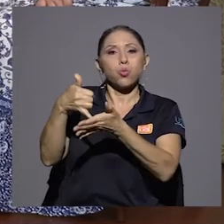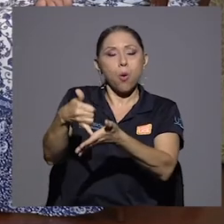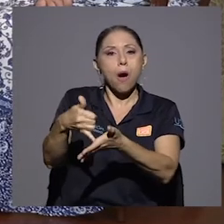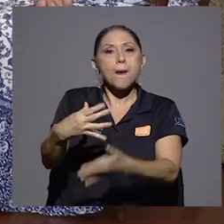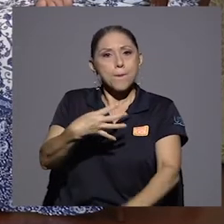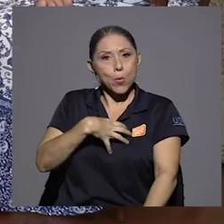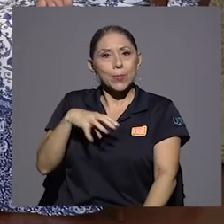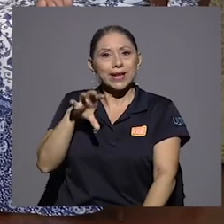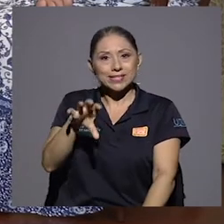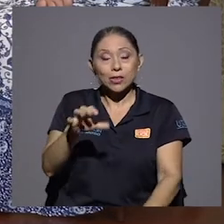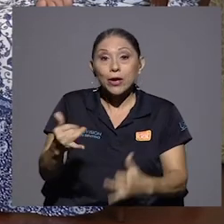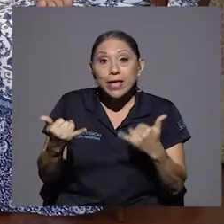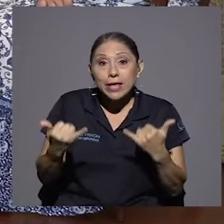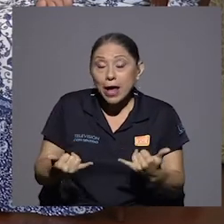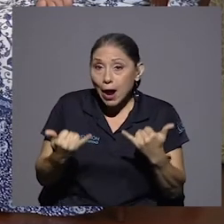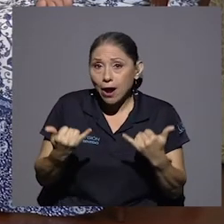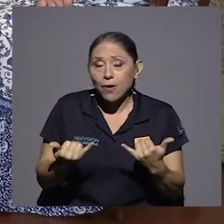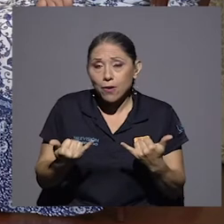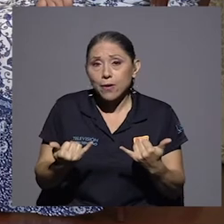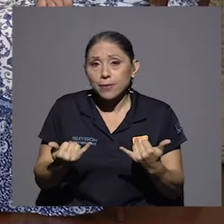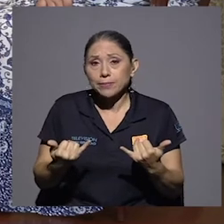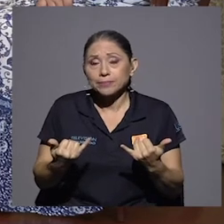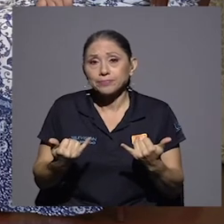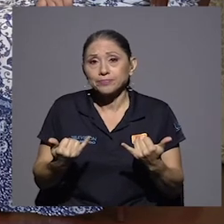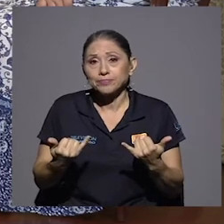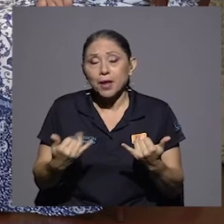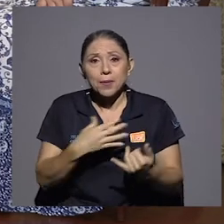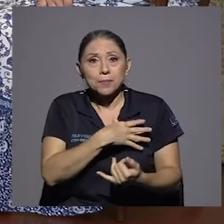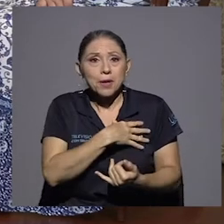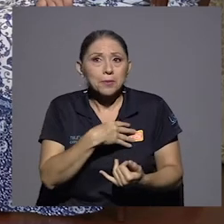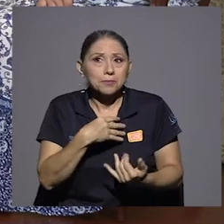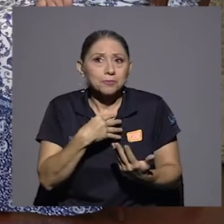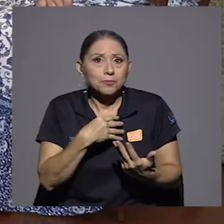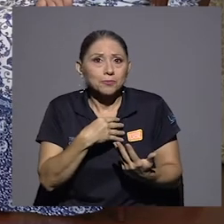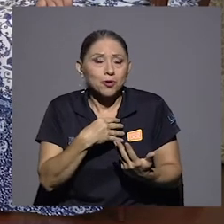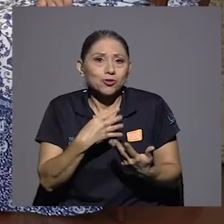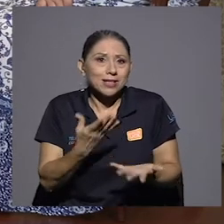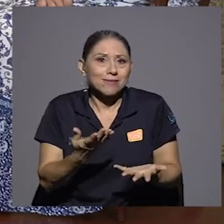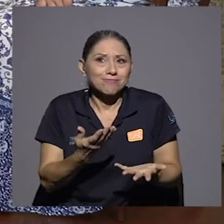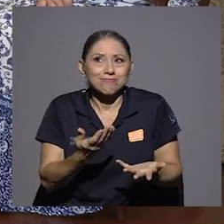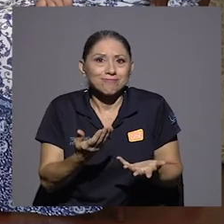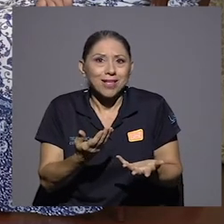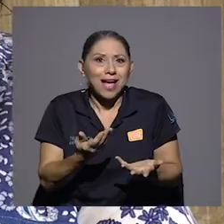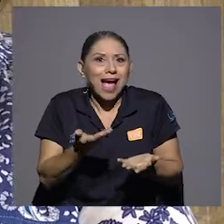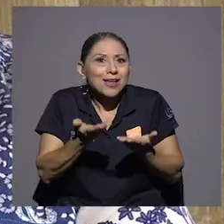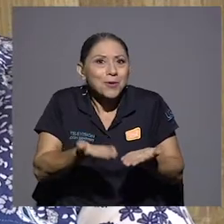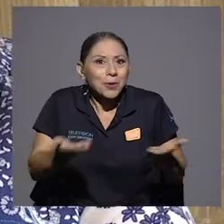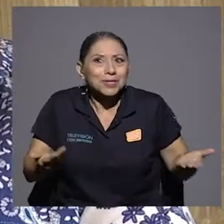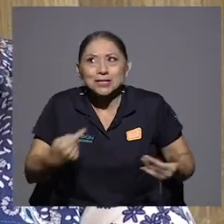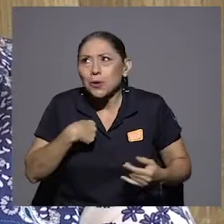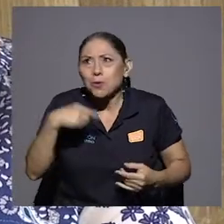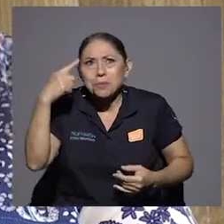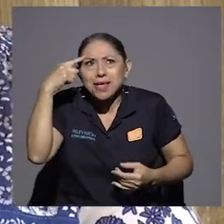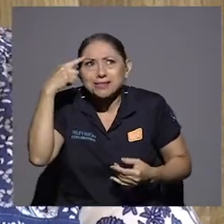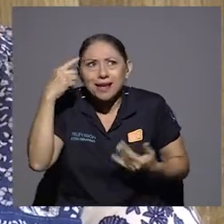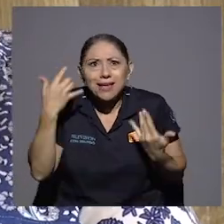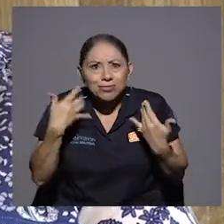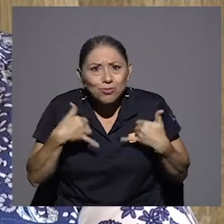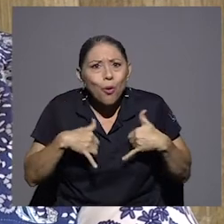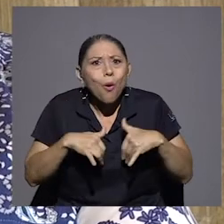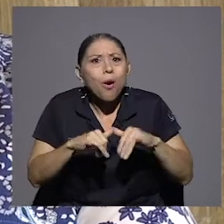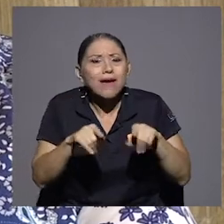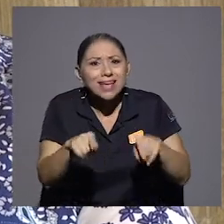y ahora me ha gustado mucho y esas cosas que uno no se imagina que todavía existan a nadie se le ocurrió